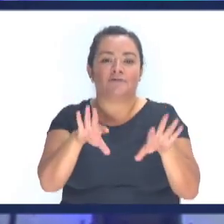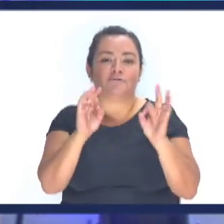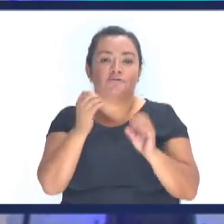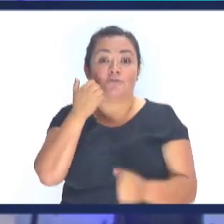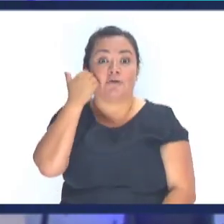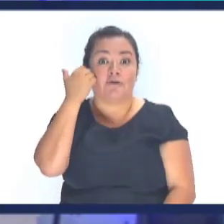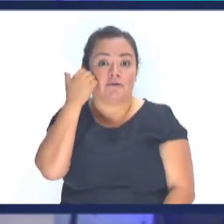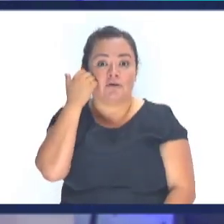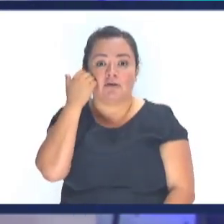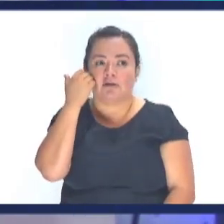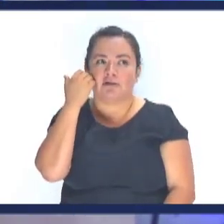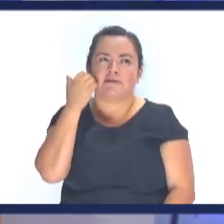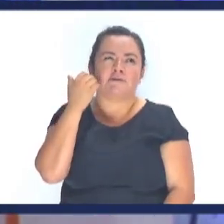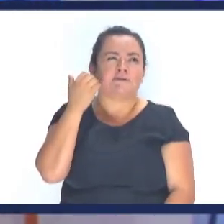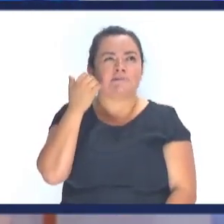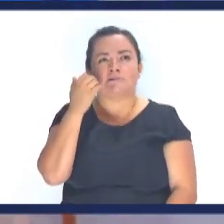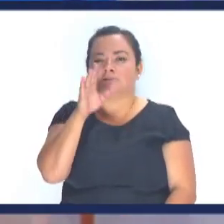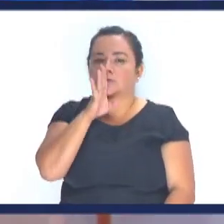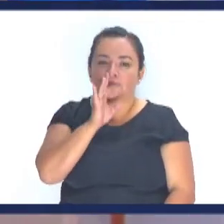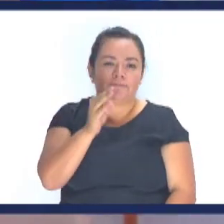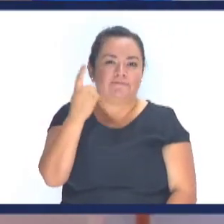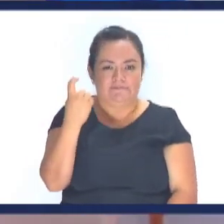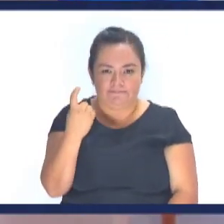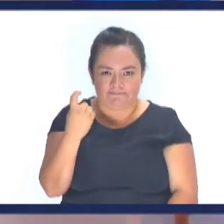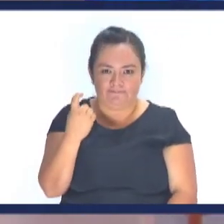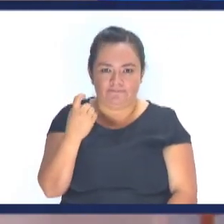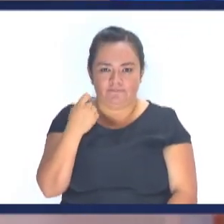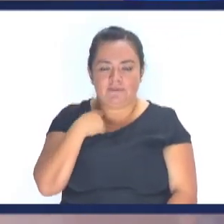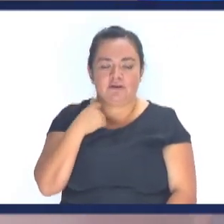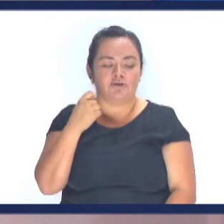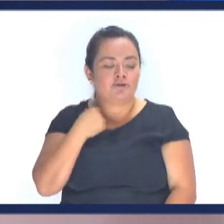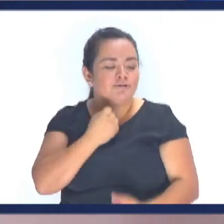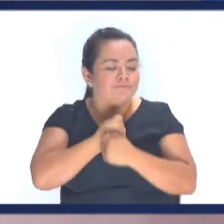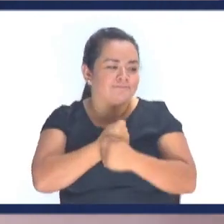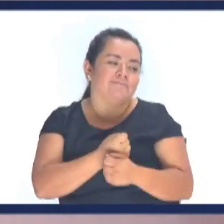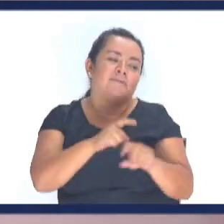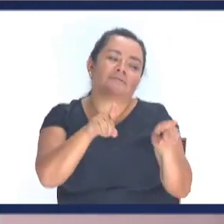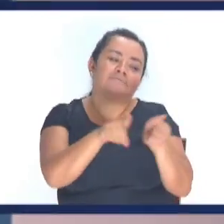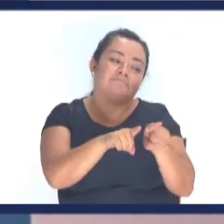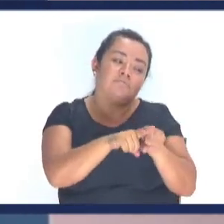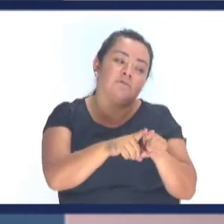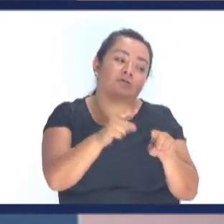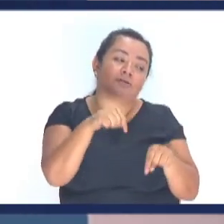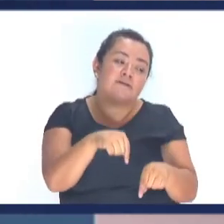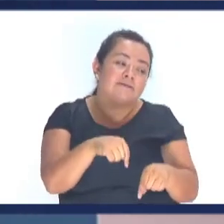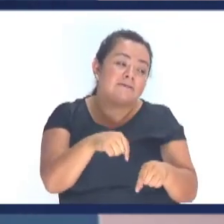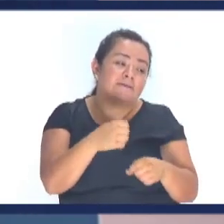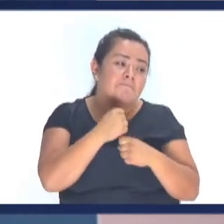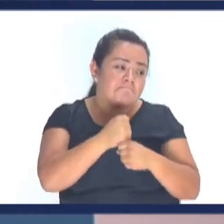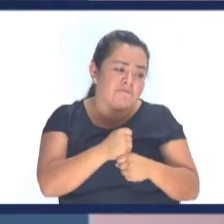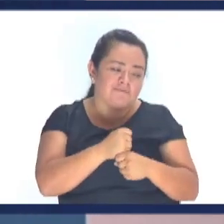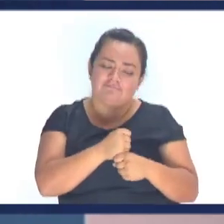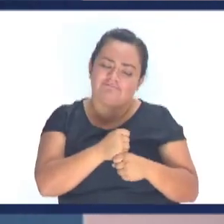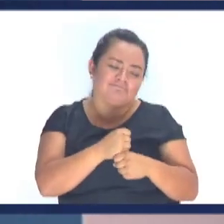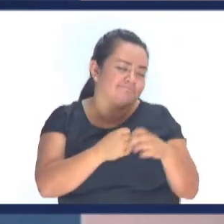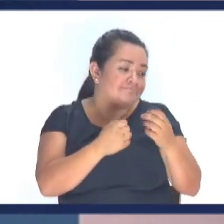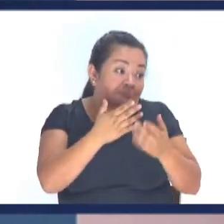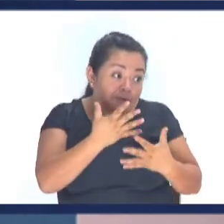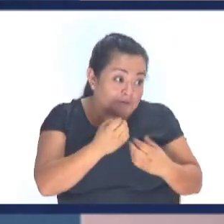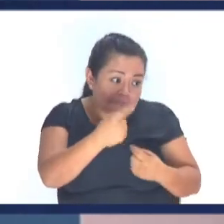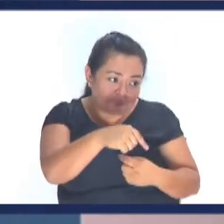jóvenes Que no son muy sumisos Y yo solo les digo Con cariño hermano Aquí nadie está La fuerza